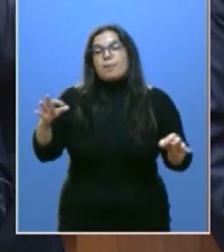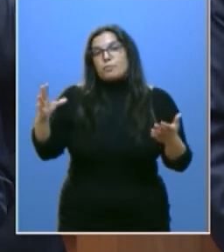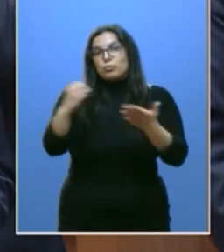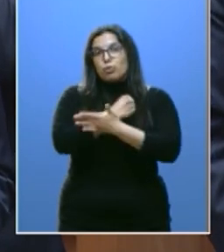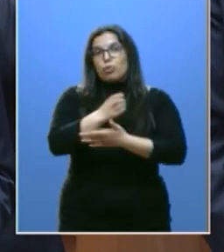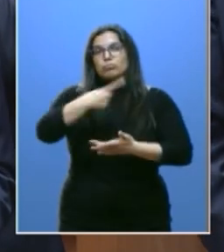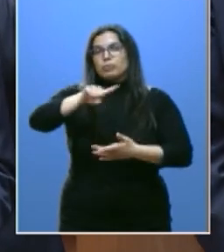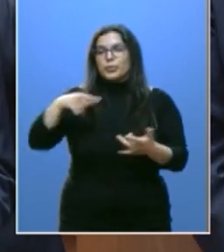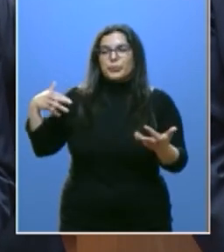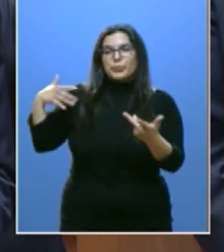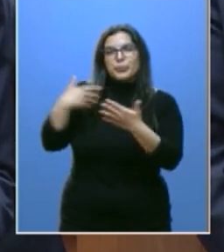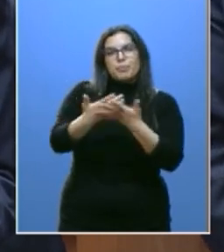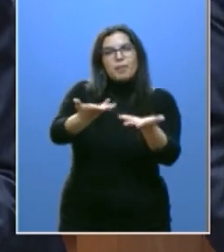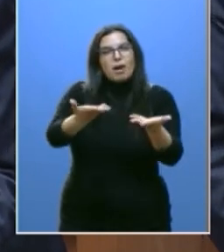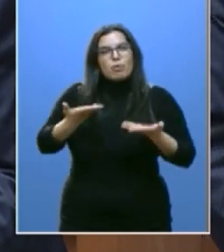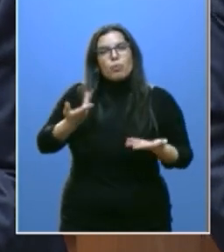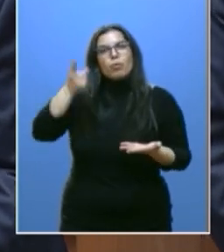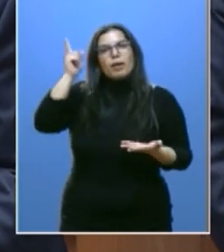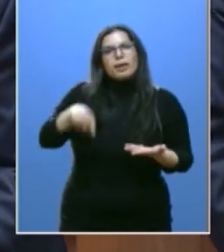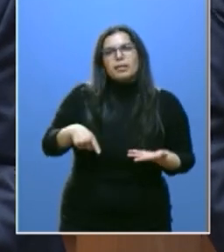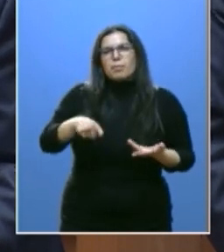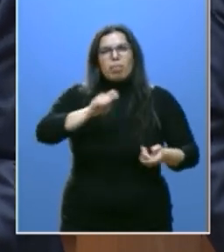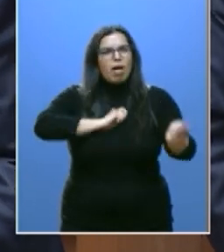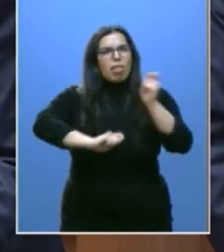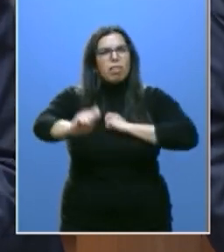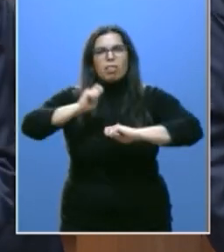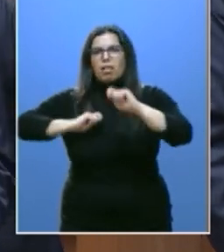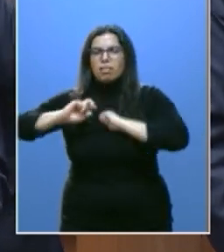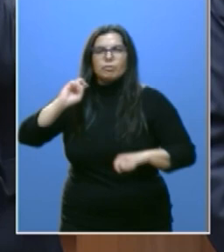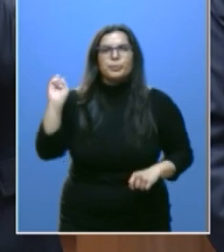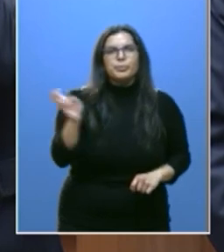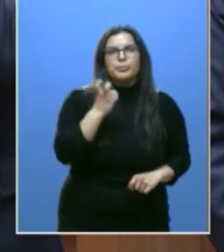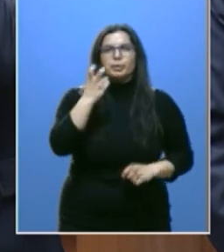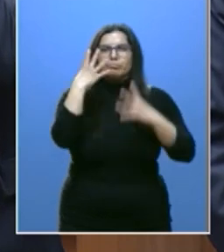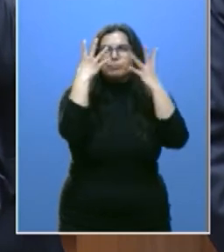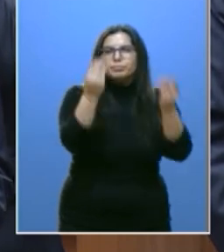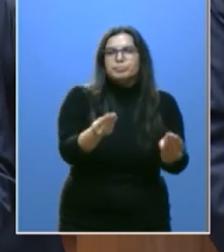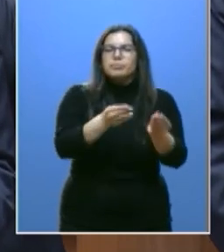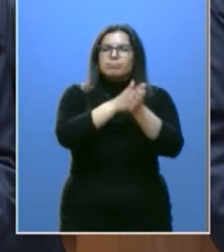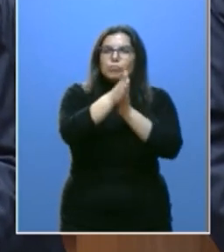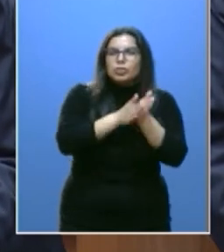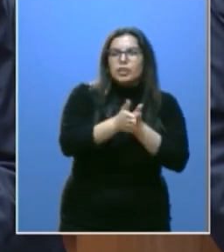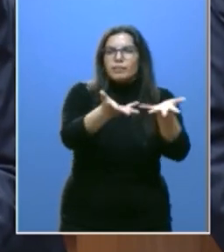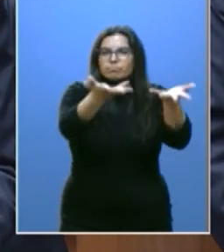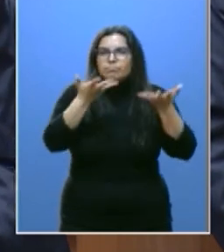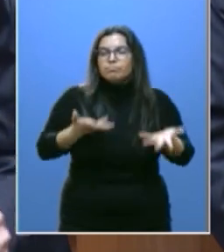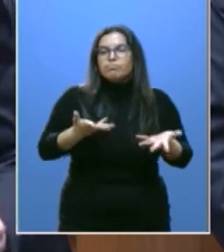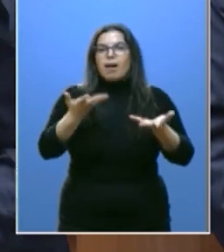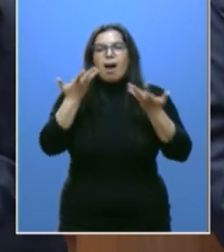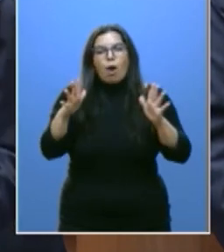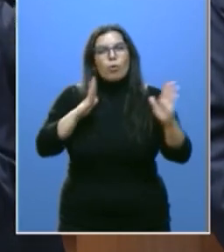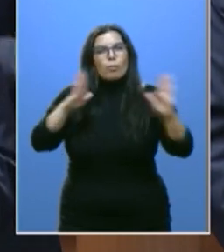me han ayudado y que me han ofrecido generosidad, comprensión, palabras de aliento, mano tendida en momentos